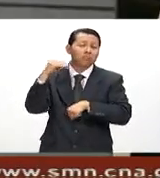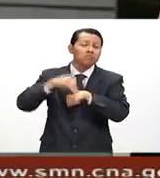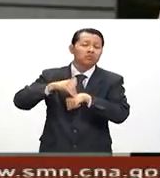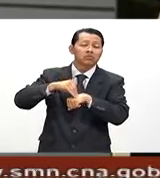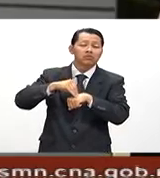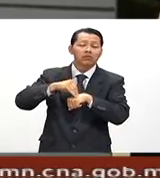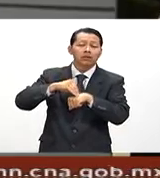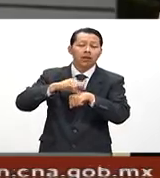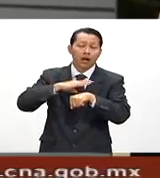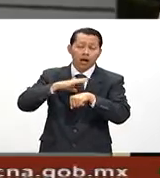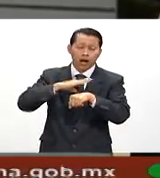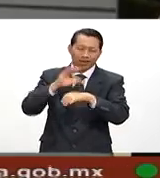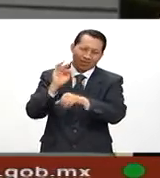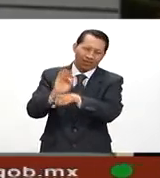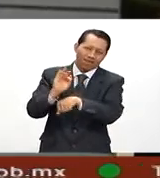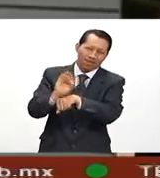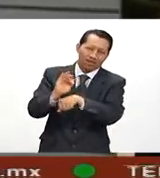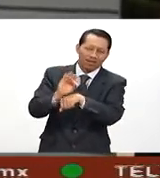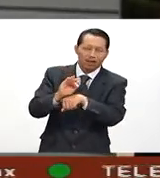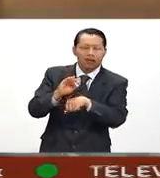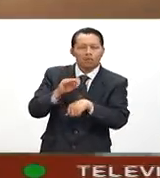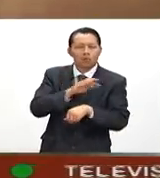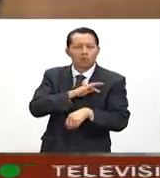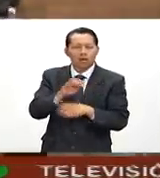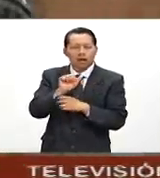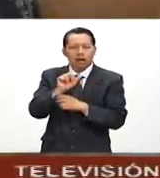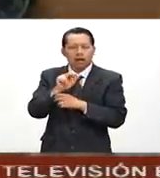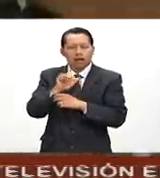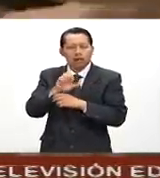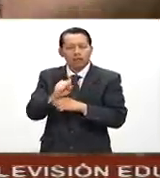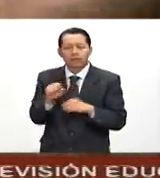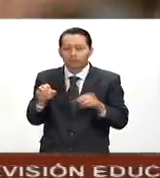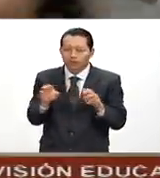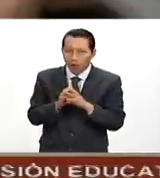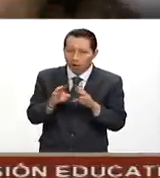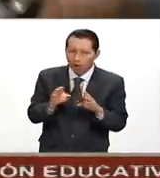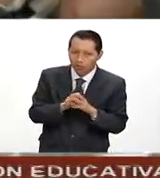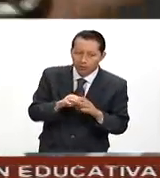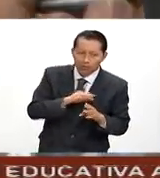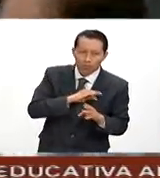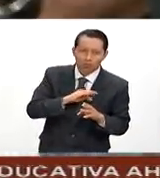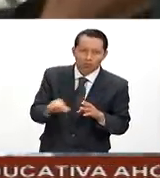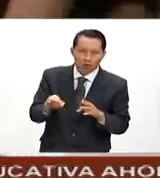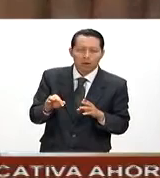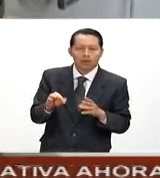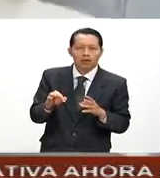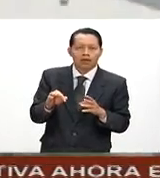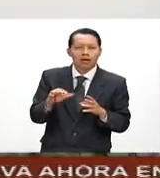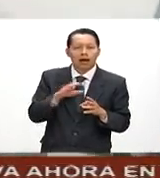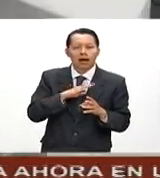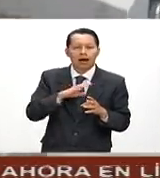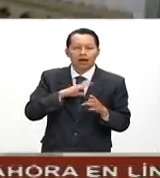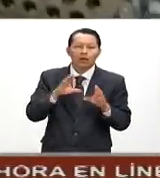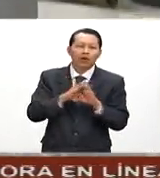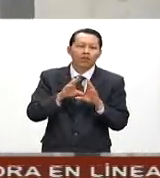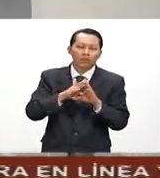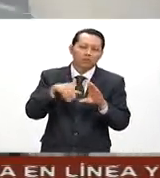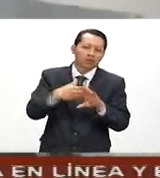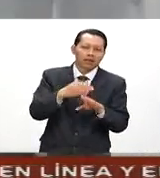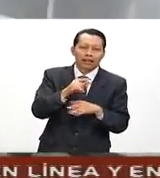que defienden precisamente la portación de armas pues tenían la manera de poder frenar a la señora Clinton.